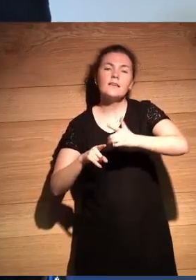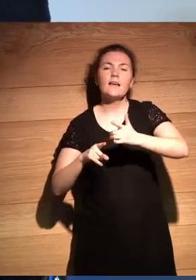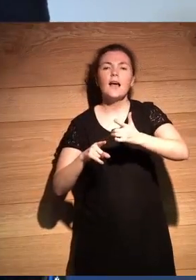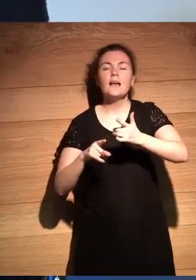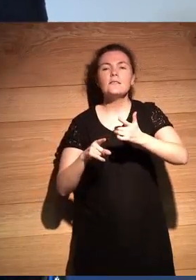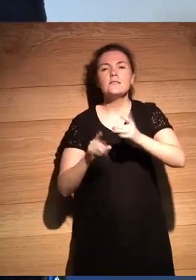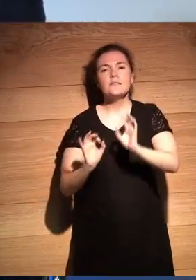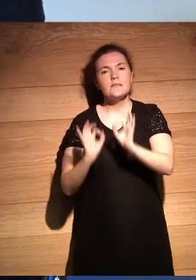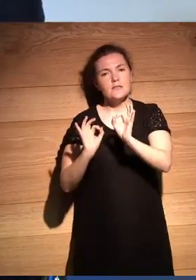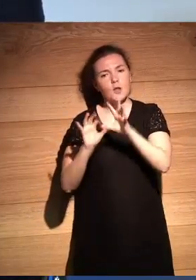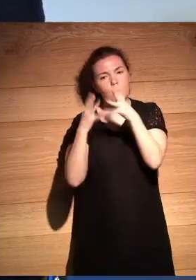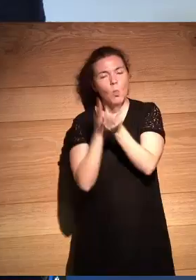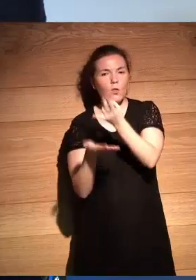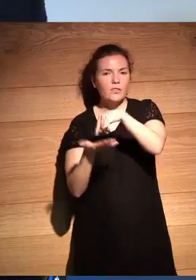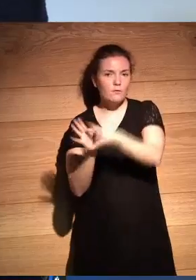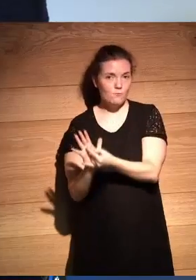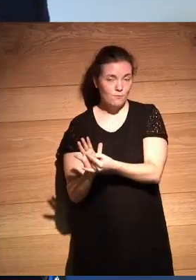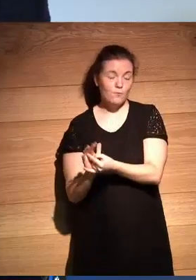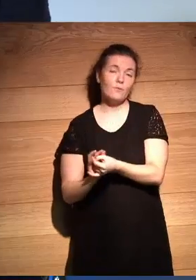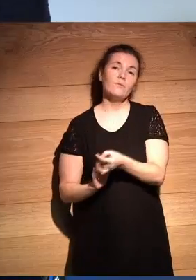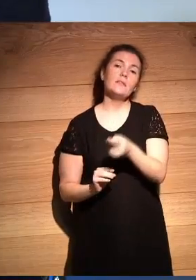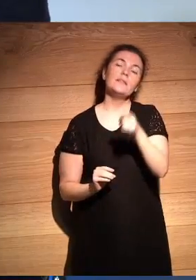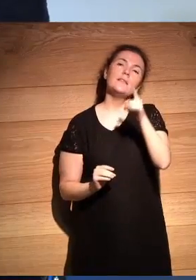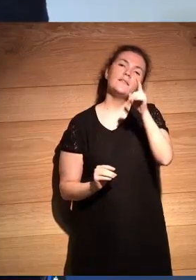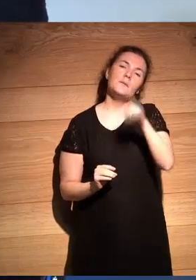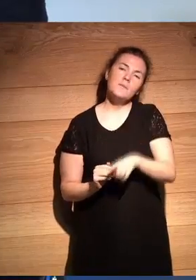las características del mundo más tecnológico y también de